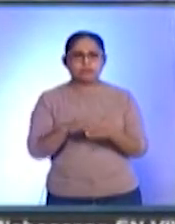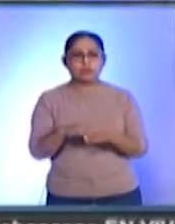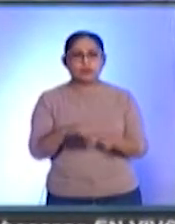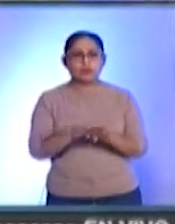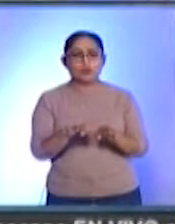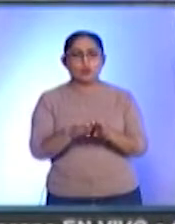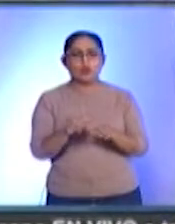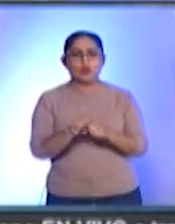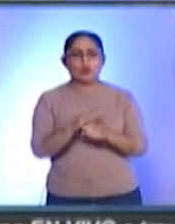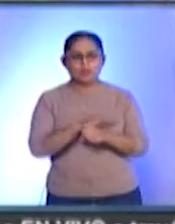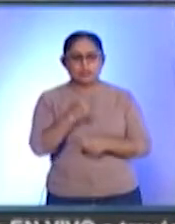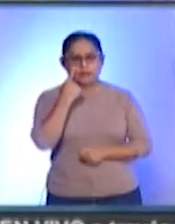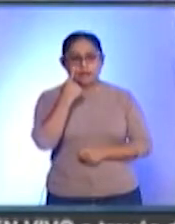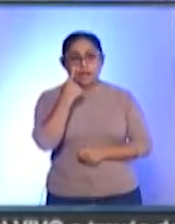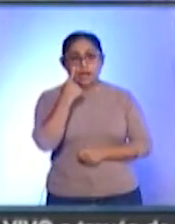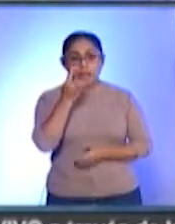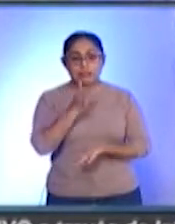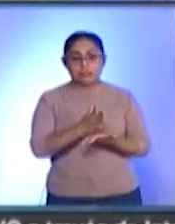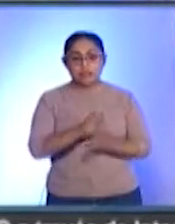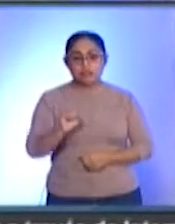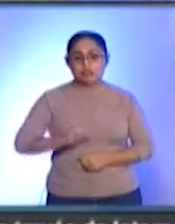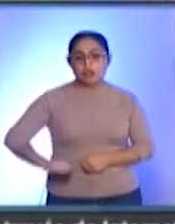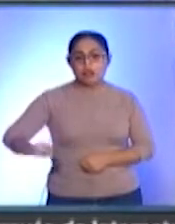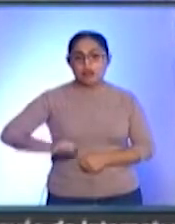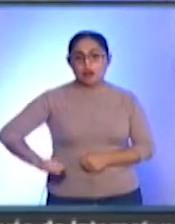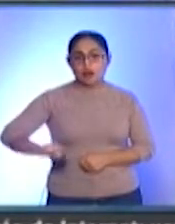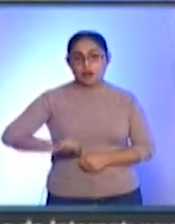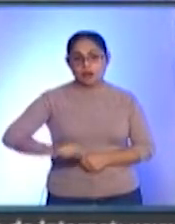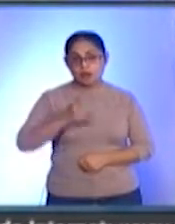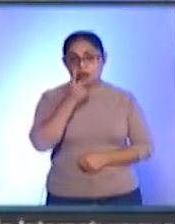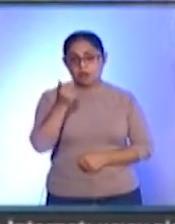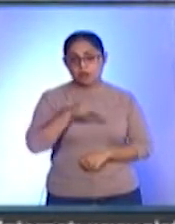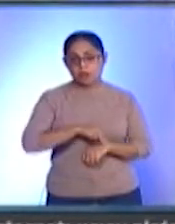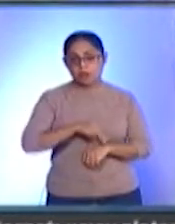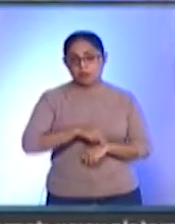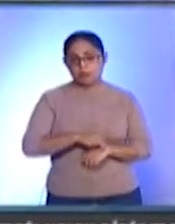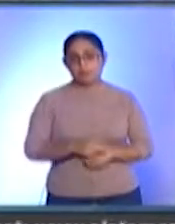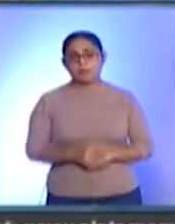COVID es la diarrea. Eso agregó el pediatra Eder Cabrera.